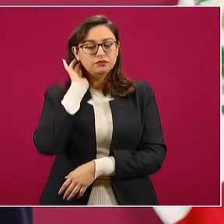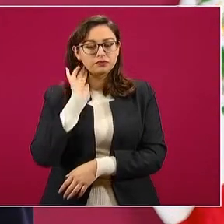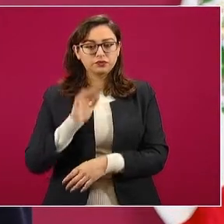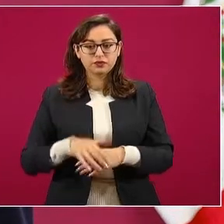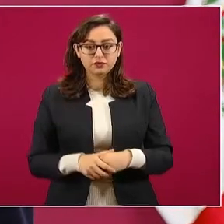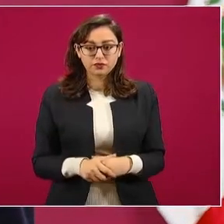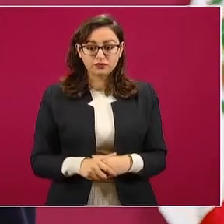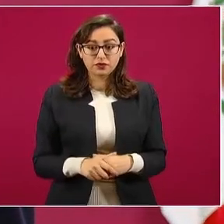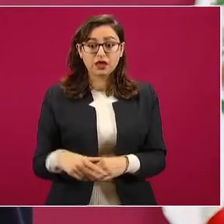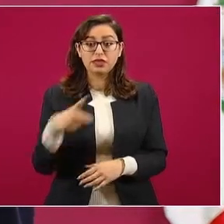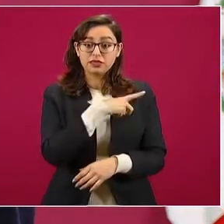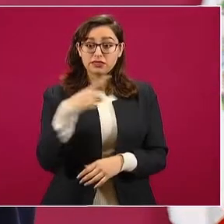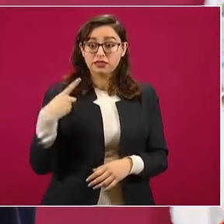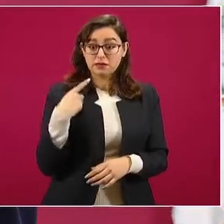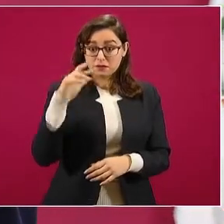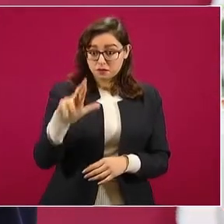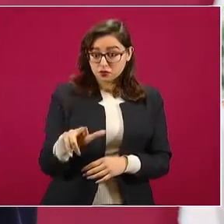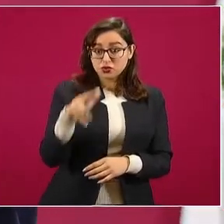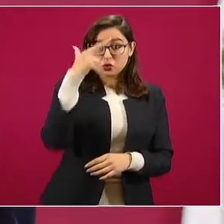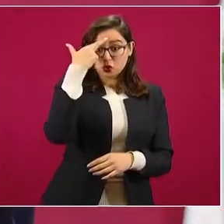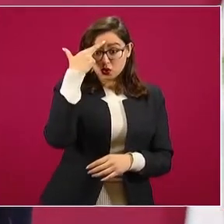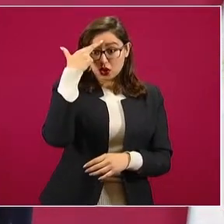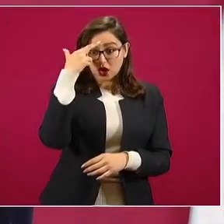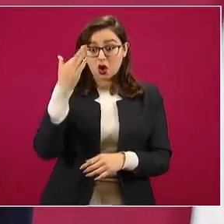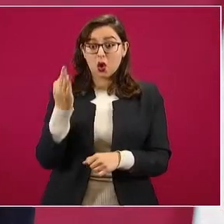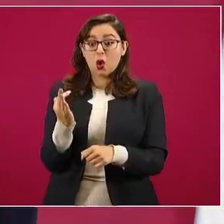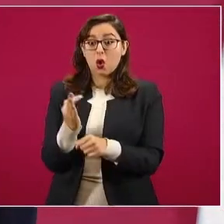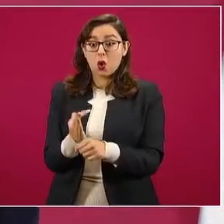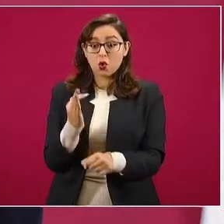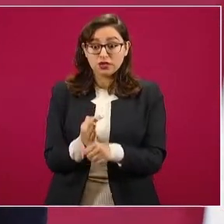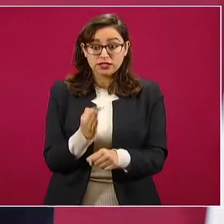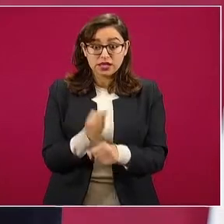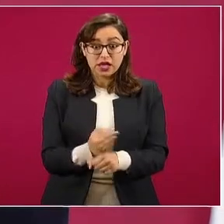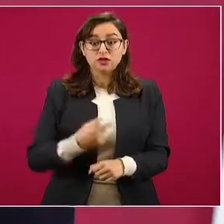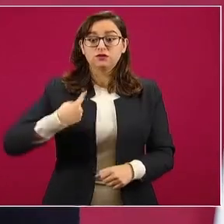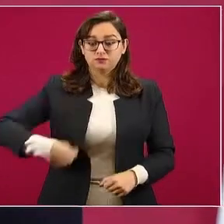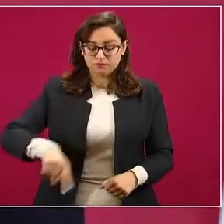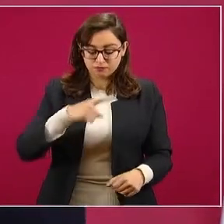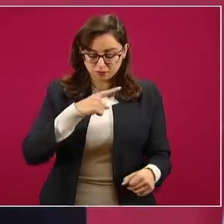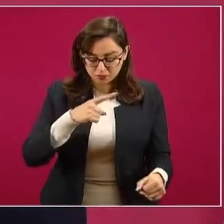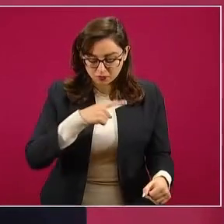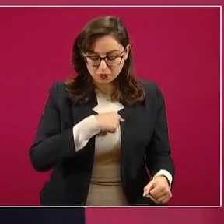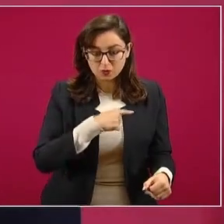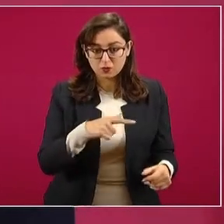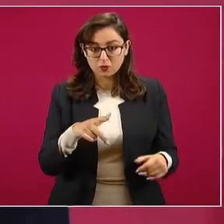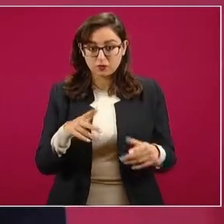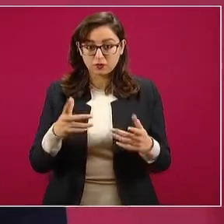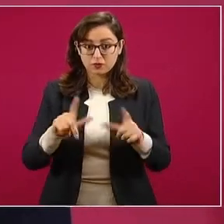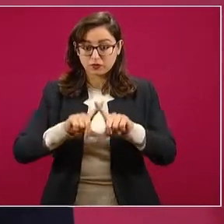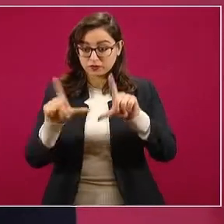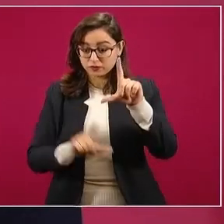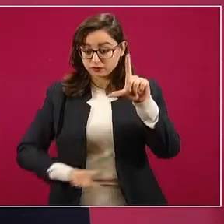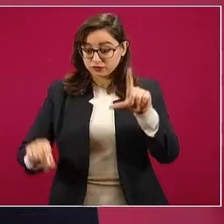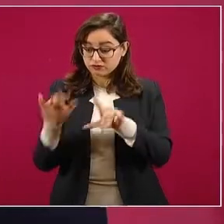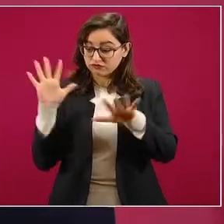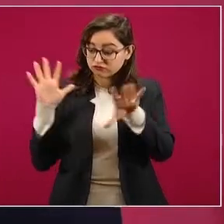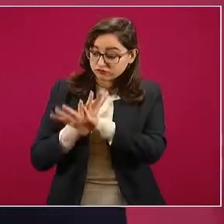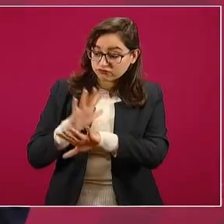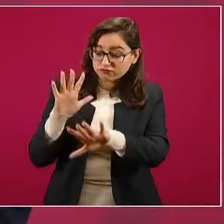Acuérdense que estamos en un proceso de transformación, más que a muchos